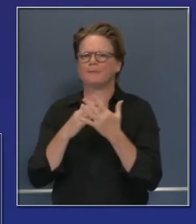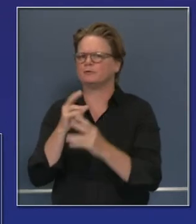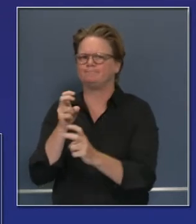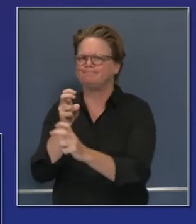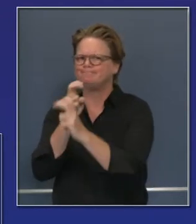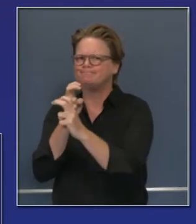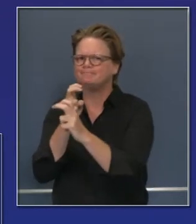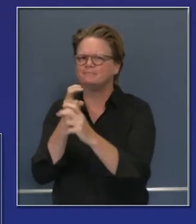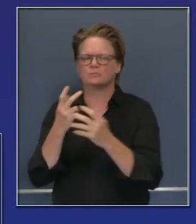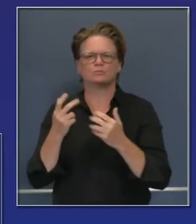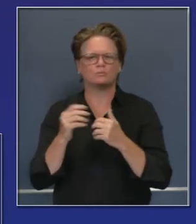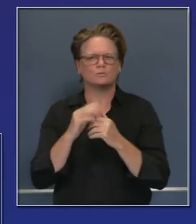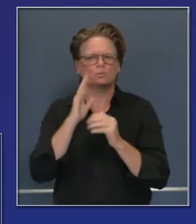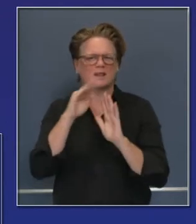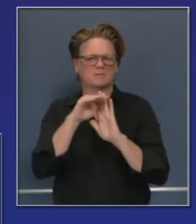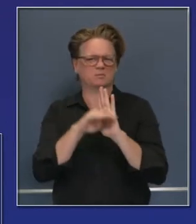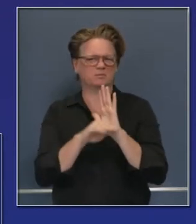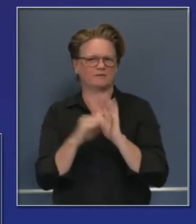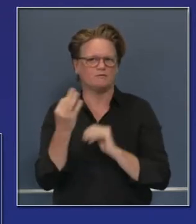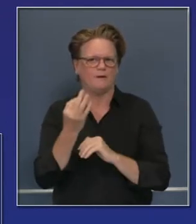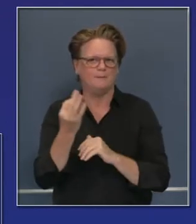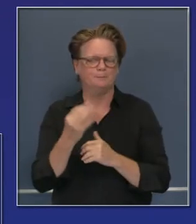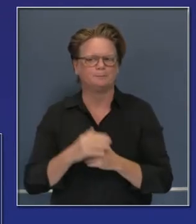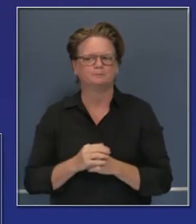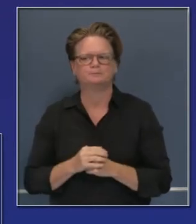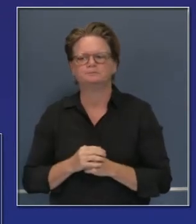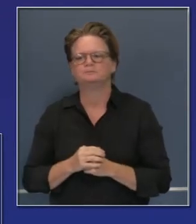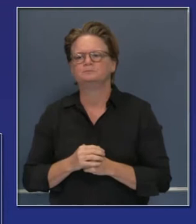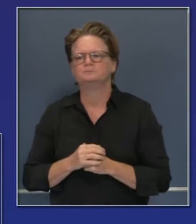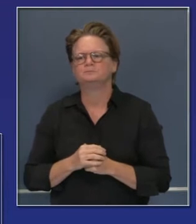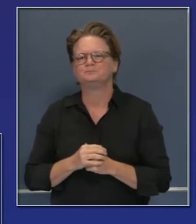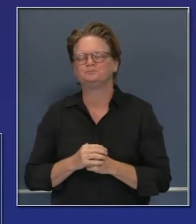compartiré con ustedes en un momento.